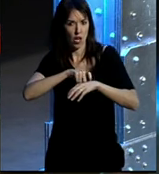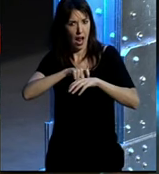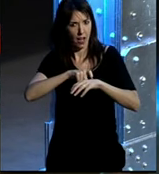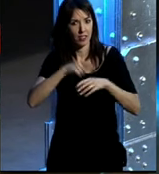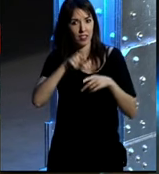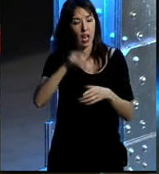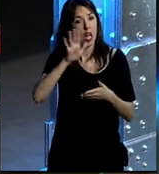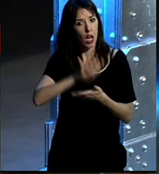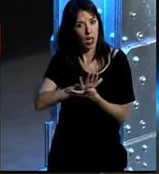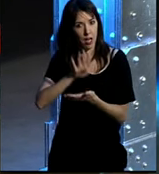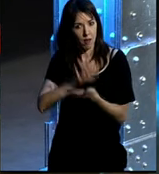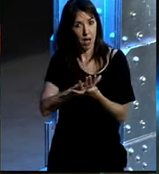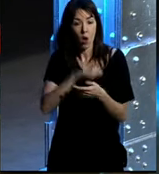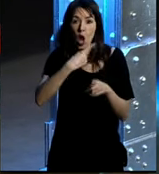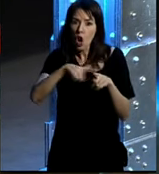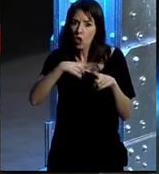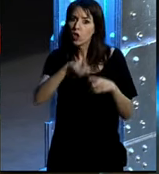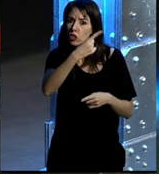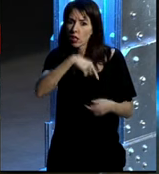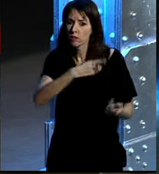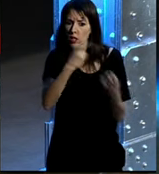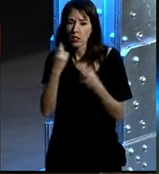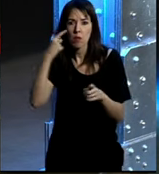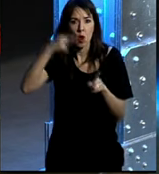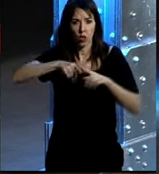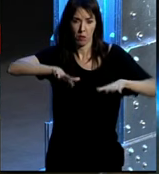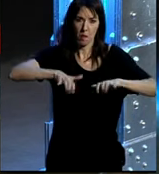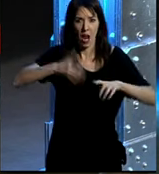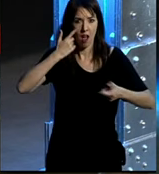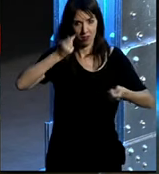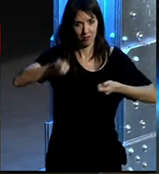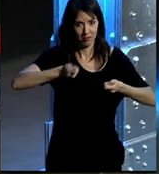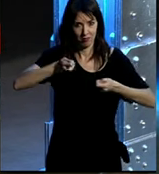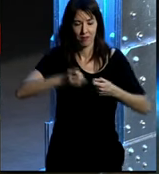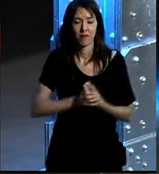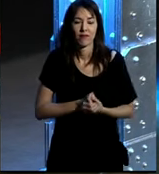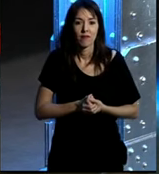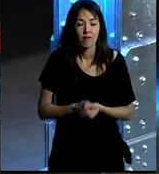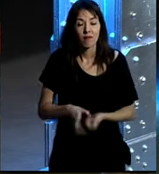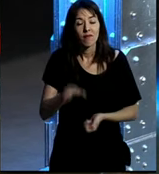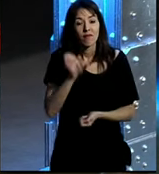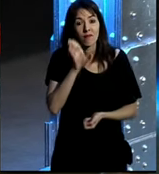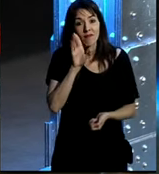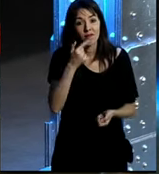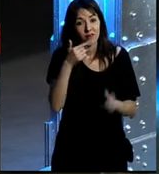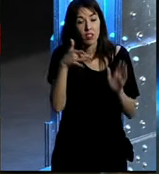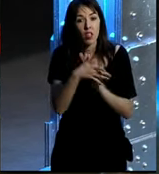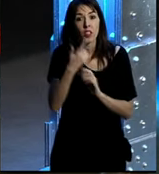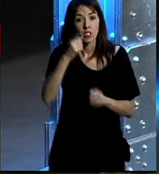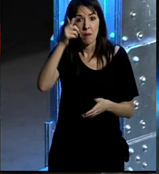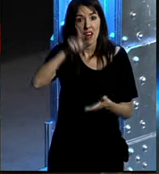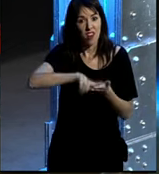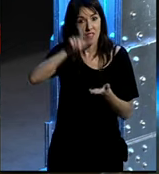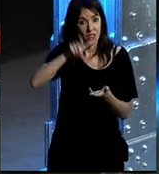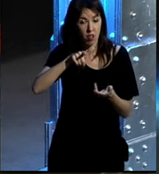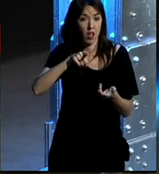esa calma pues son cosas que necesitamos para manejar una cuenta como la nuestra y evidentemente pues como decía pues también licencias